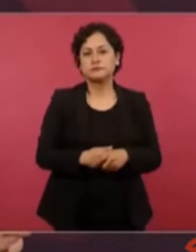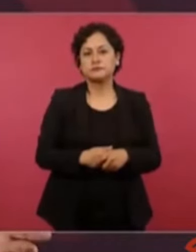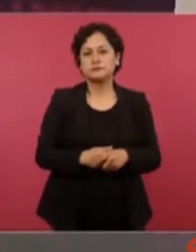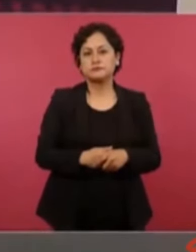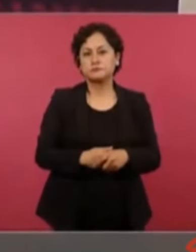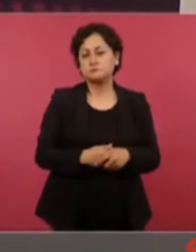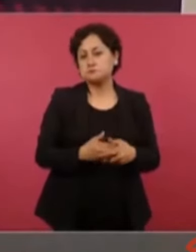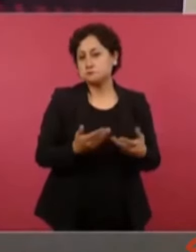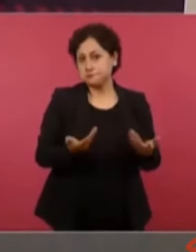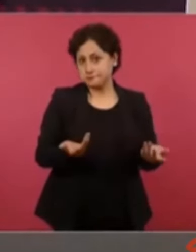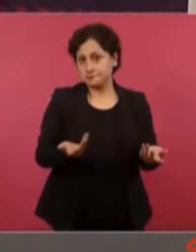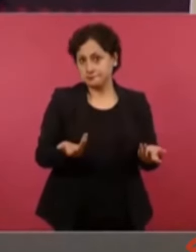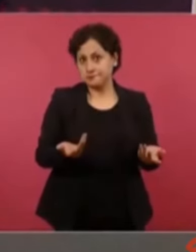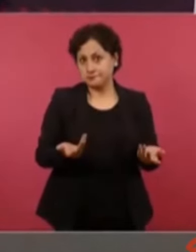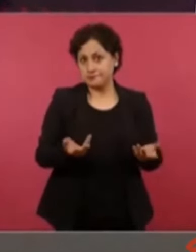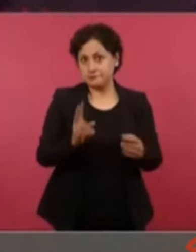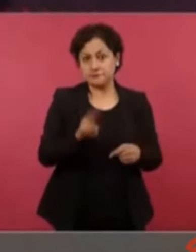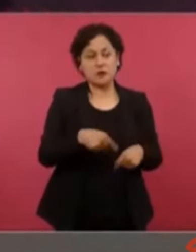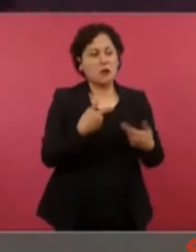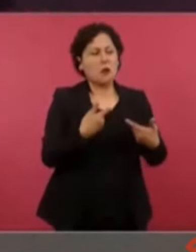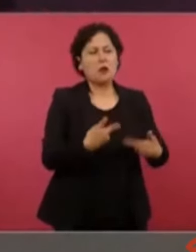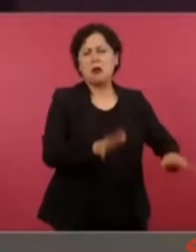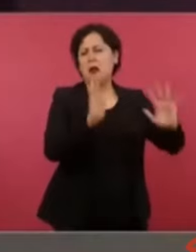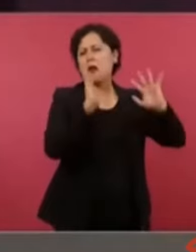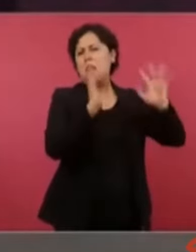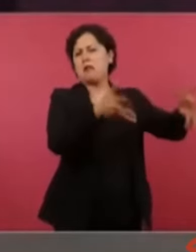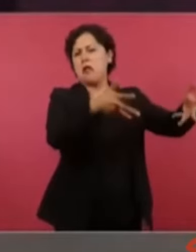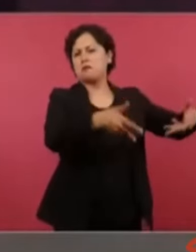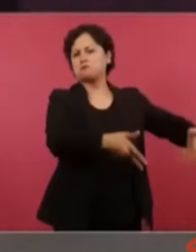Así, haya sido como haya sido.